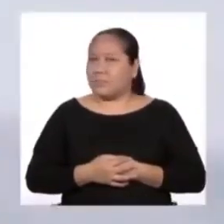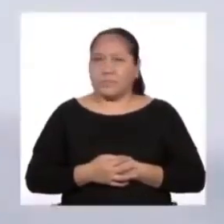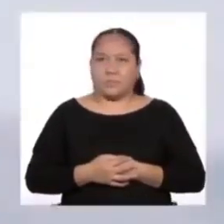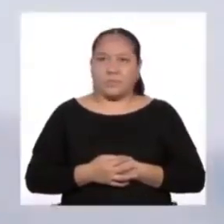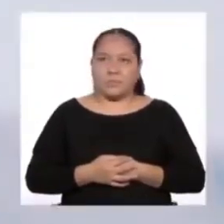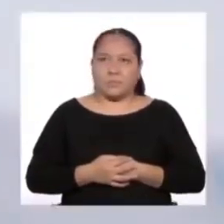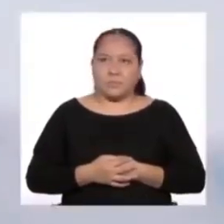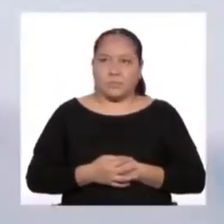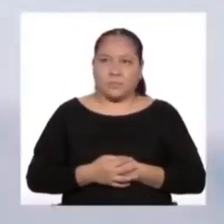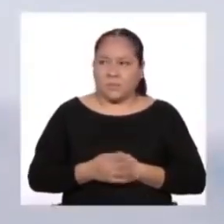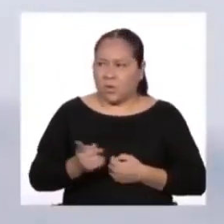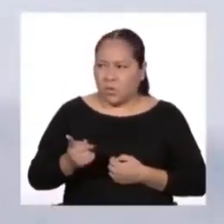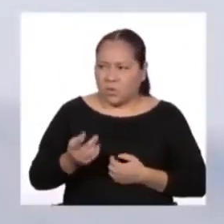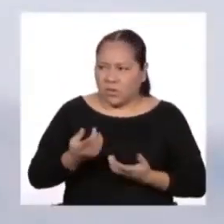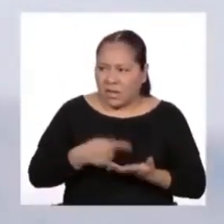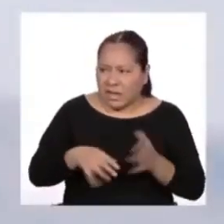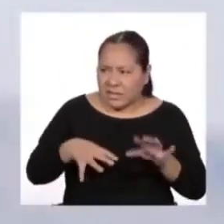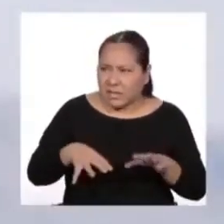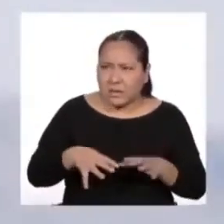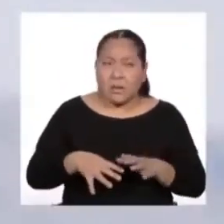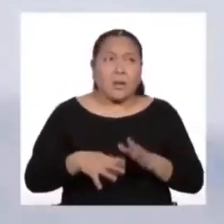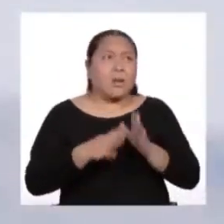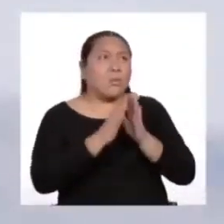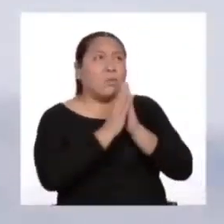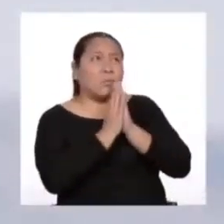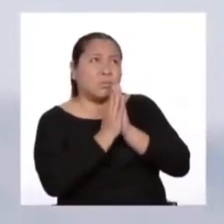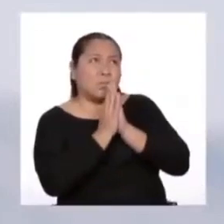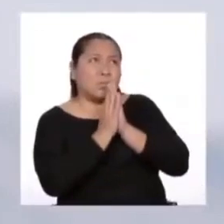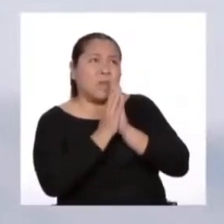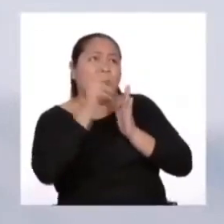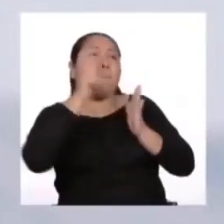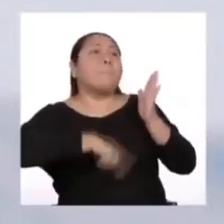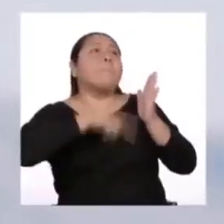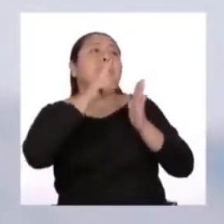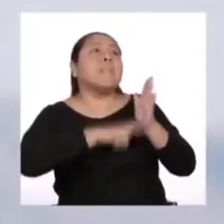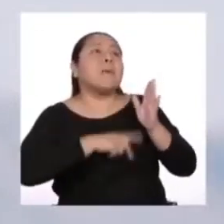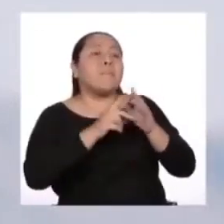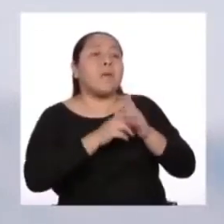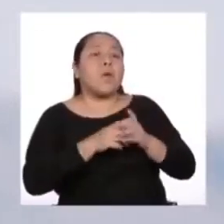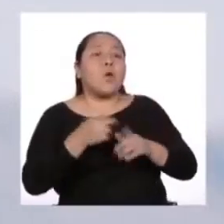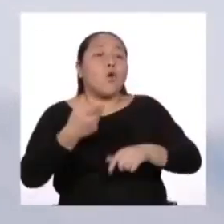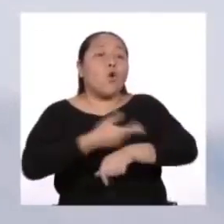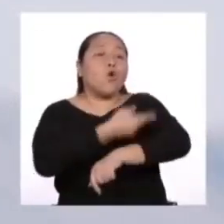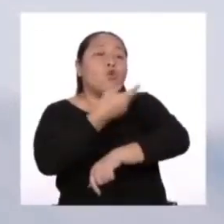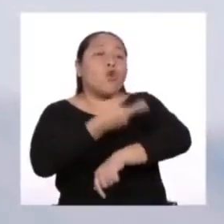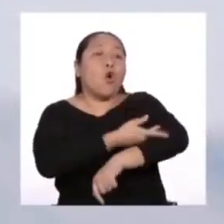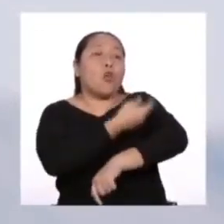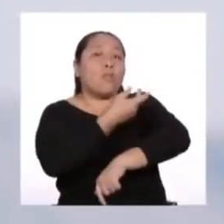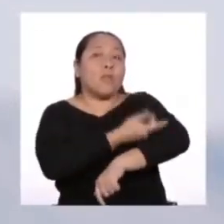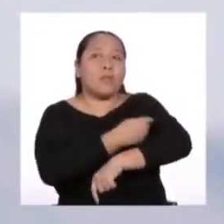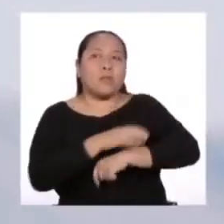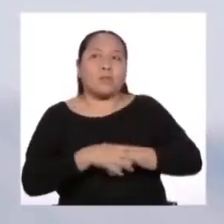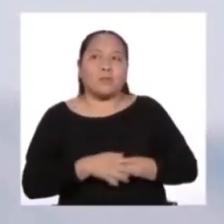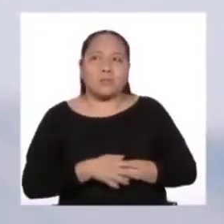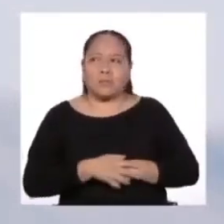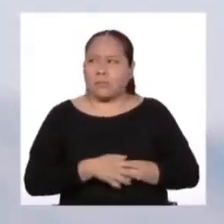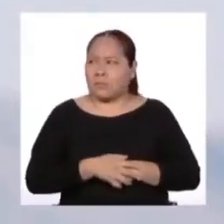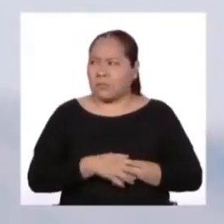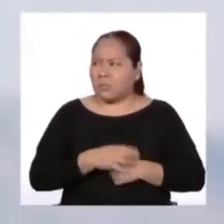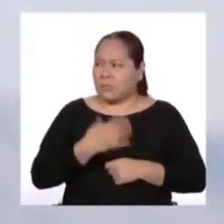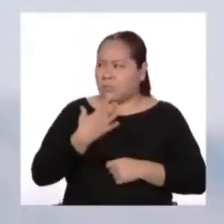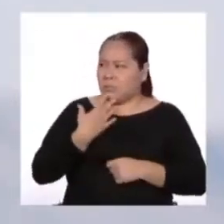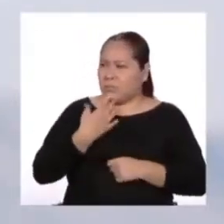¿Qué haces tú por aquí? Por favor, píntame un cordero. Cuando el misterio es demasiado